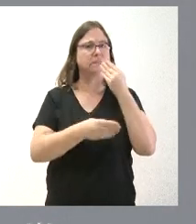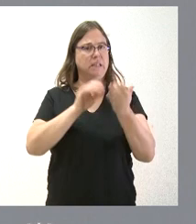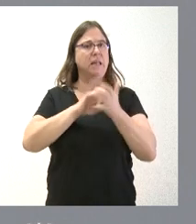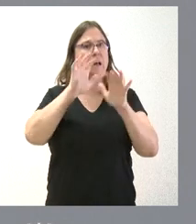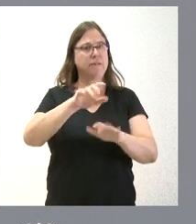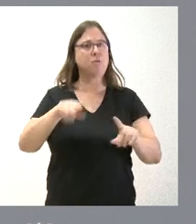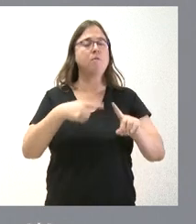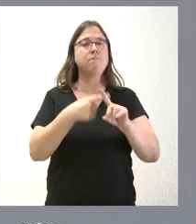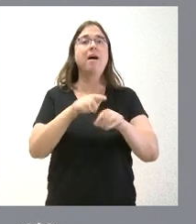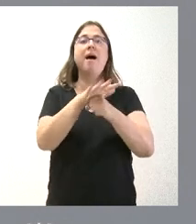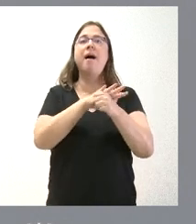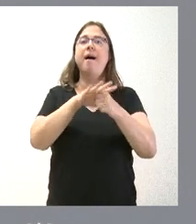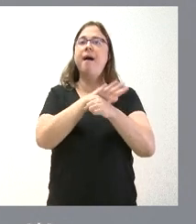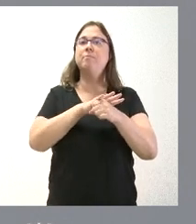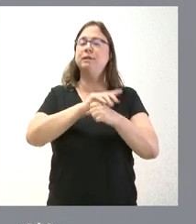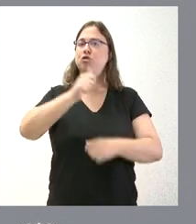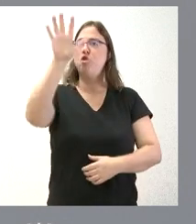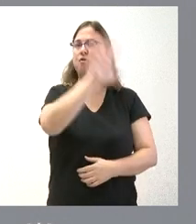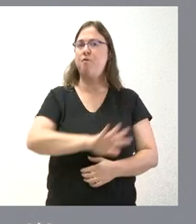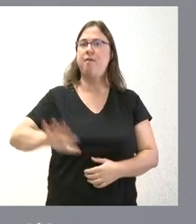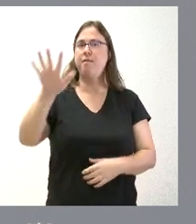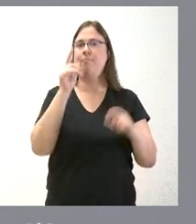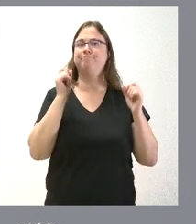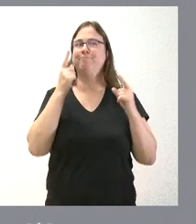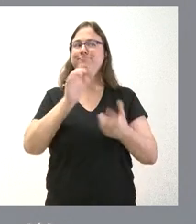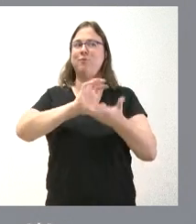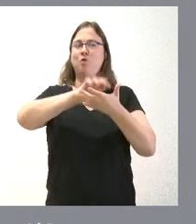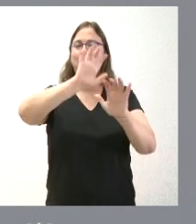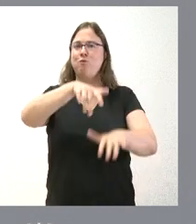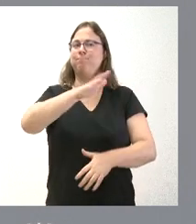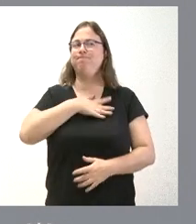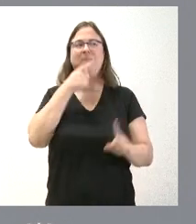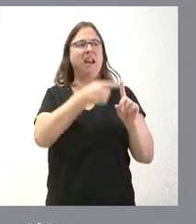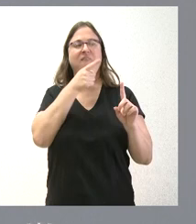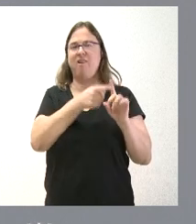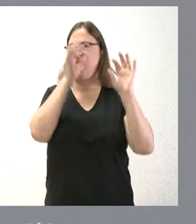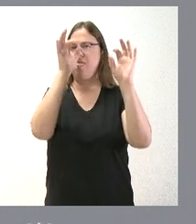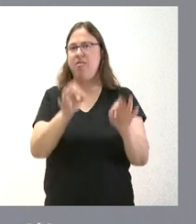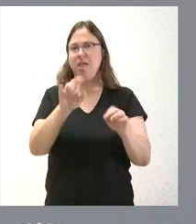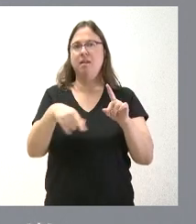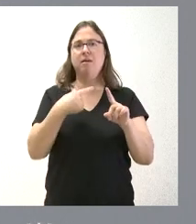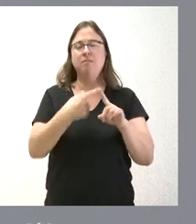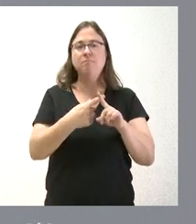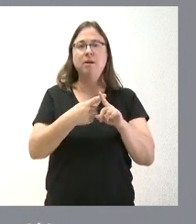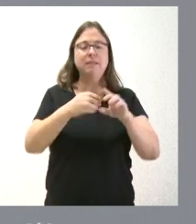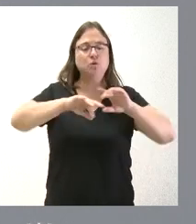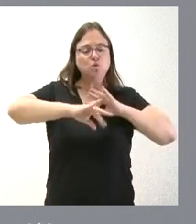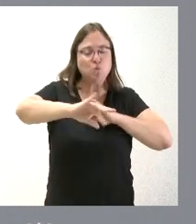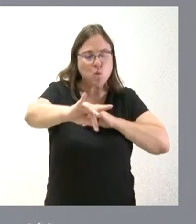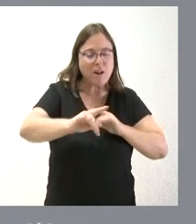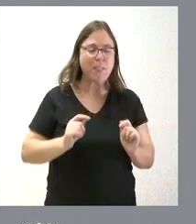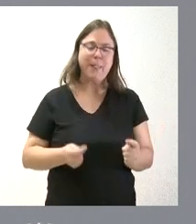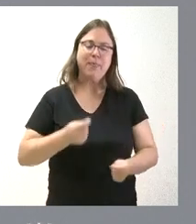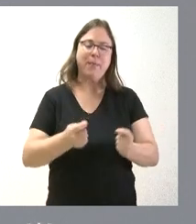que desde el ámbito nacional se ha visto que la nuestra es la comunidad de referencia en este tipo de investigaciones de fertilización de suelos, de aporte de